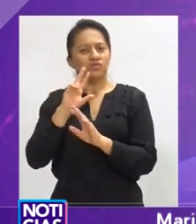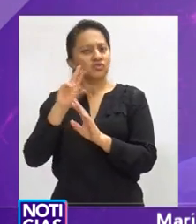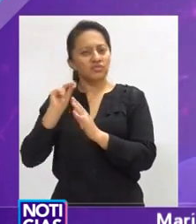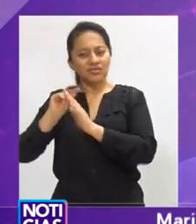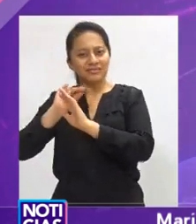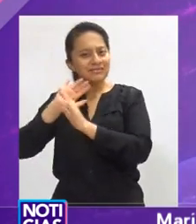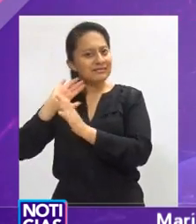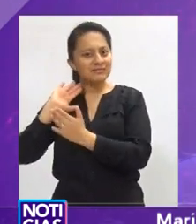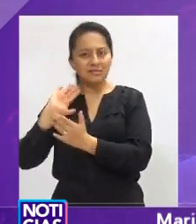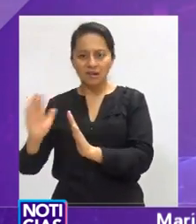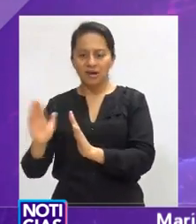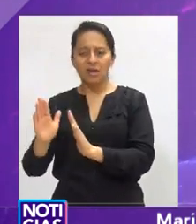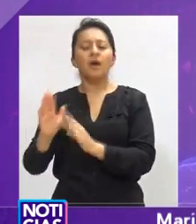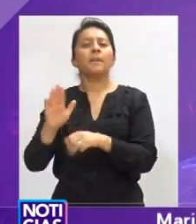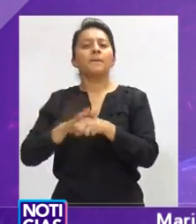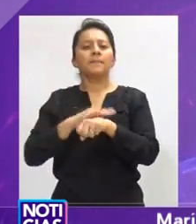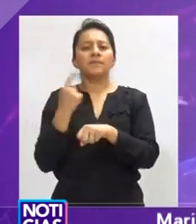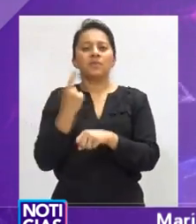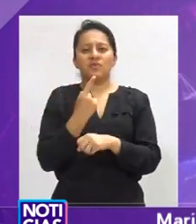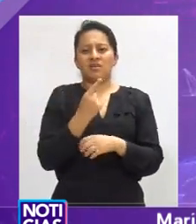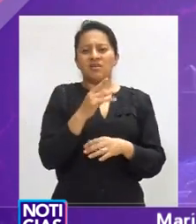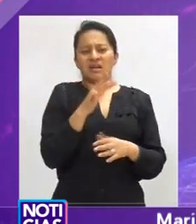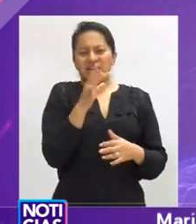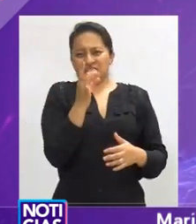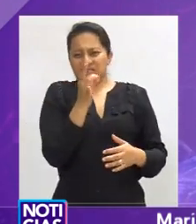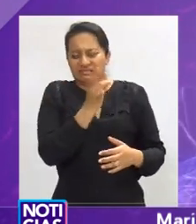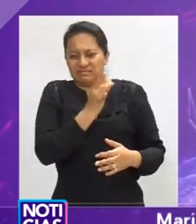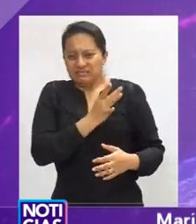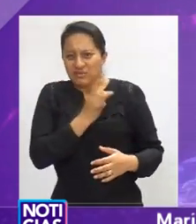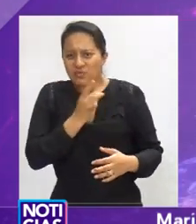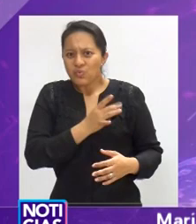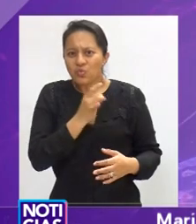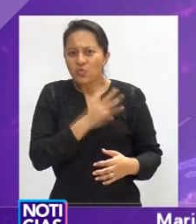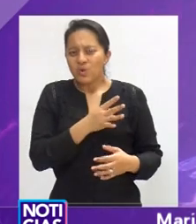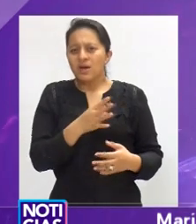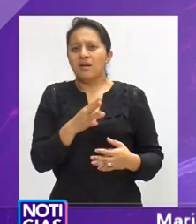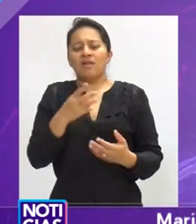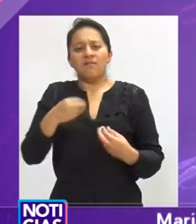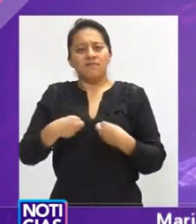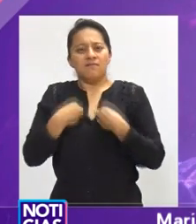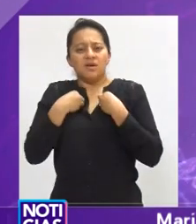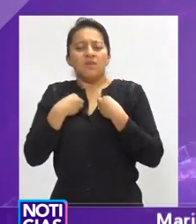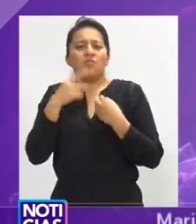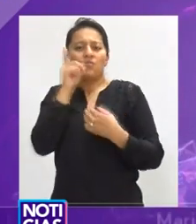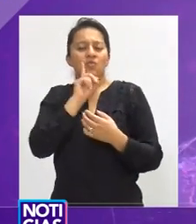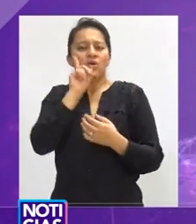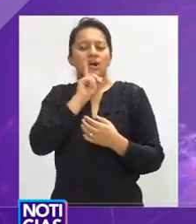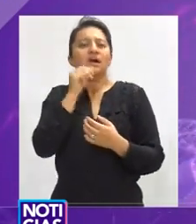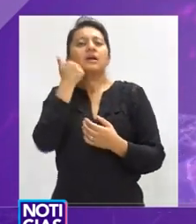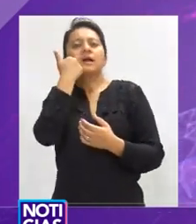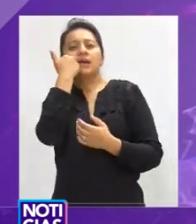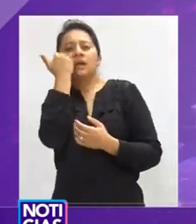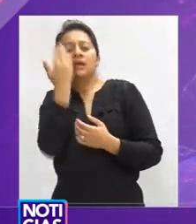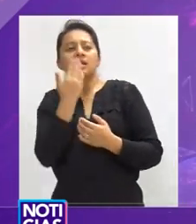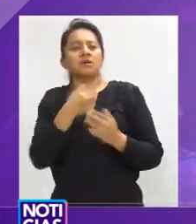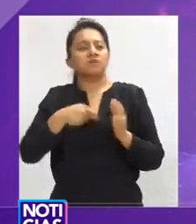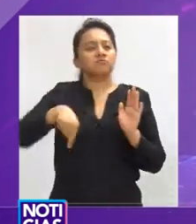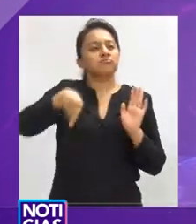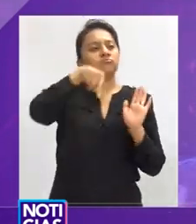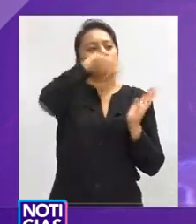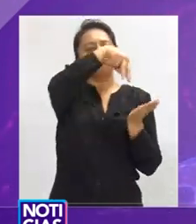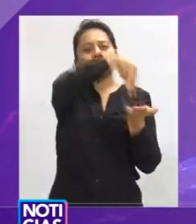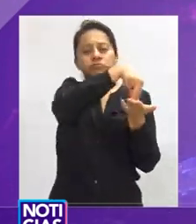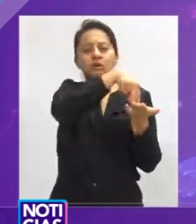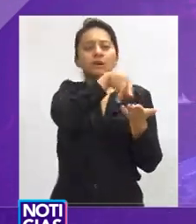articulación regional. El objetivo del Frente Feminista Nacional es tener esta fuerza política